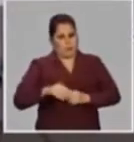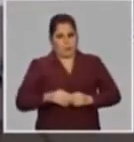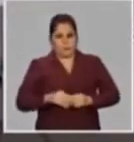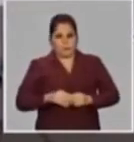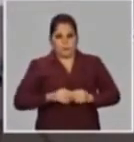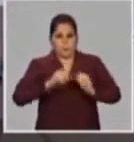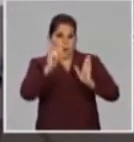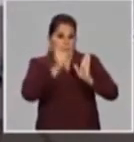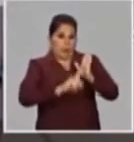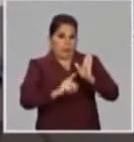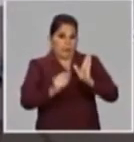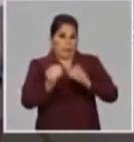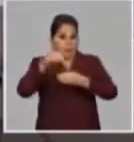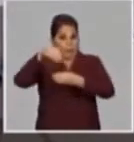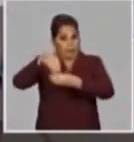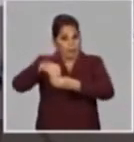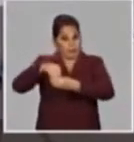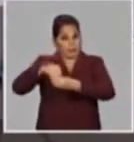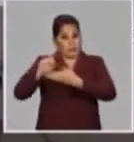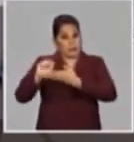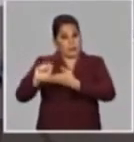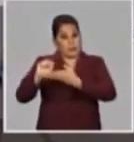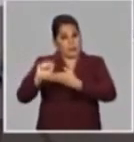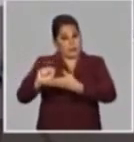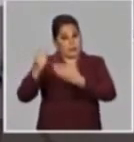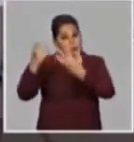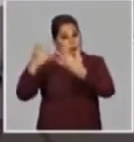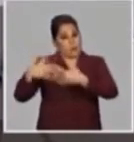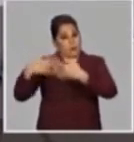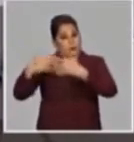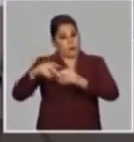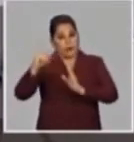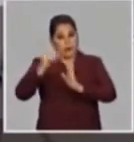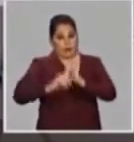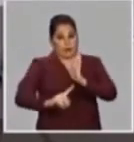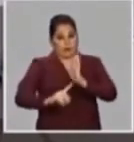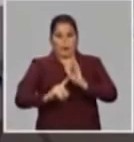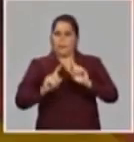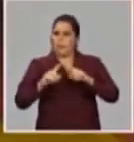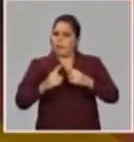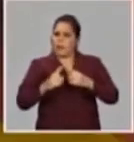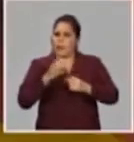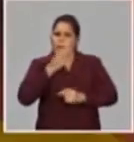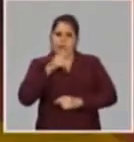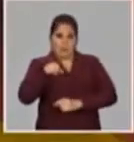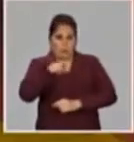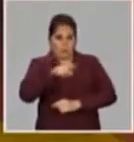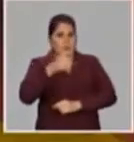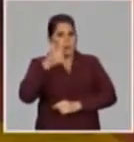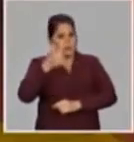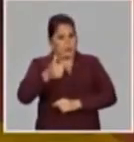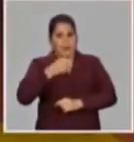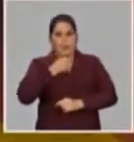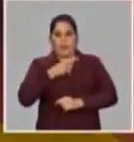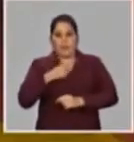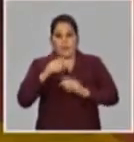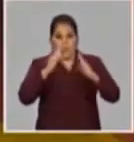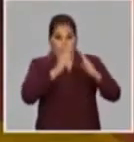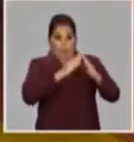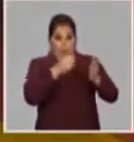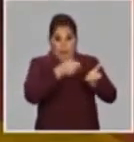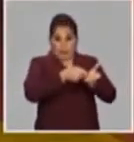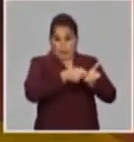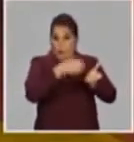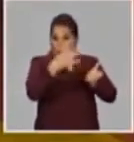eléctrica va contra los costos de esos servicios o de esos productos. También, pero yo creo que eso que tú dices es bueno, si pagan la residencial los